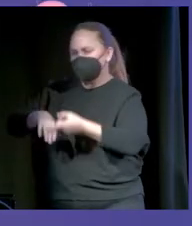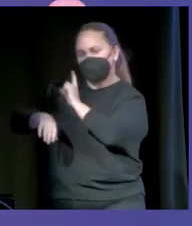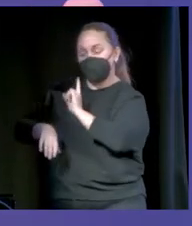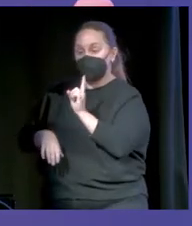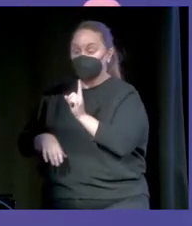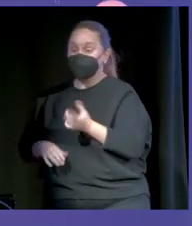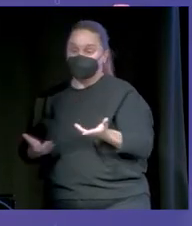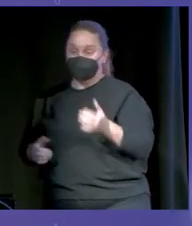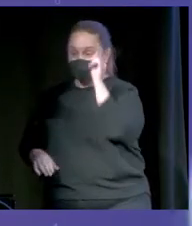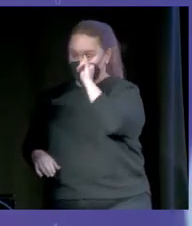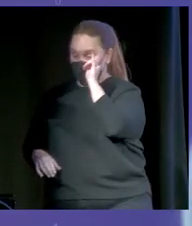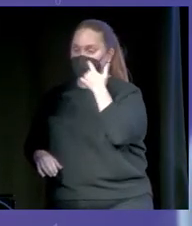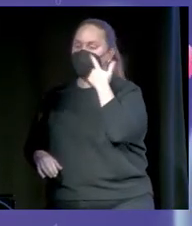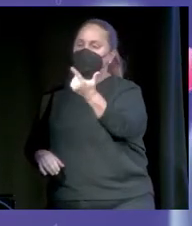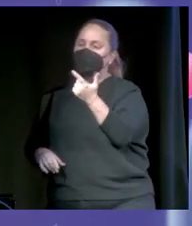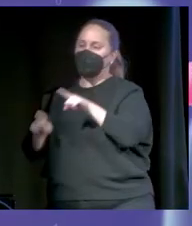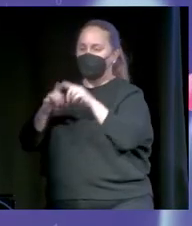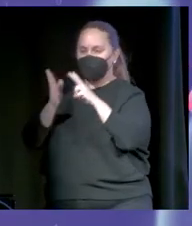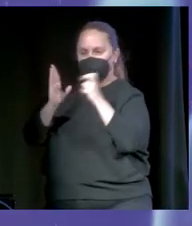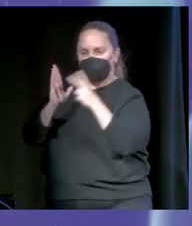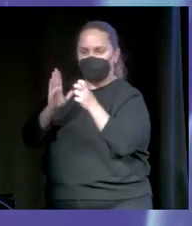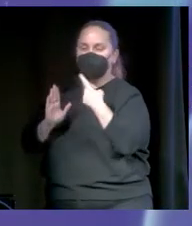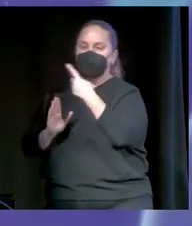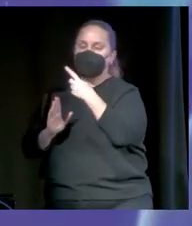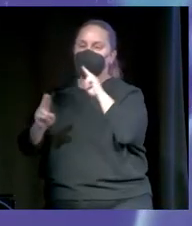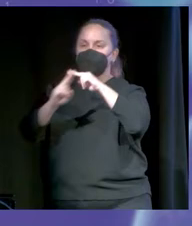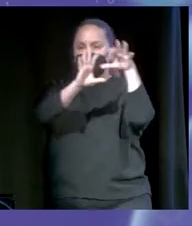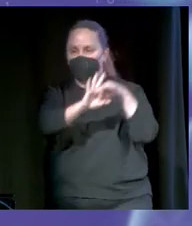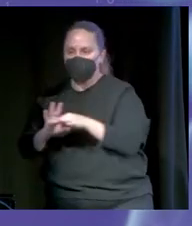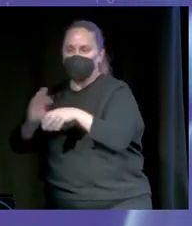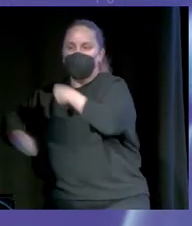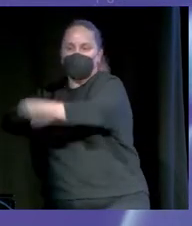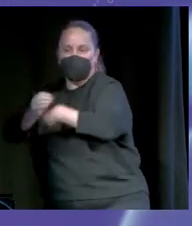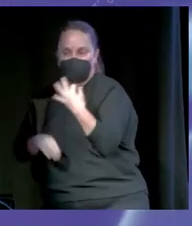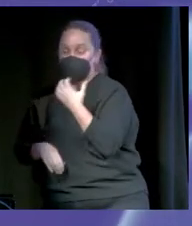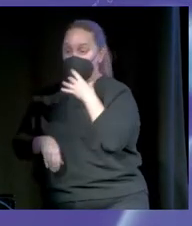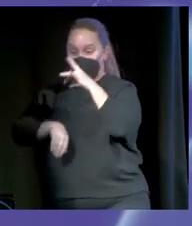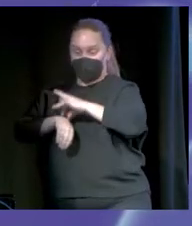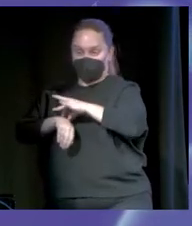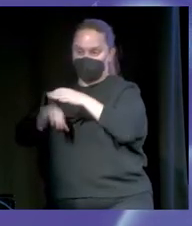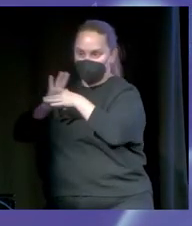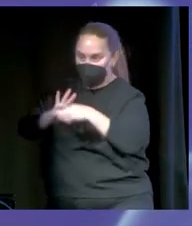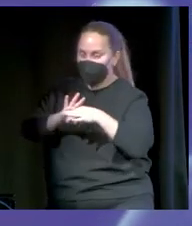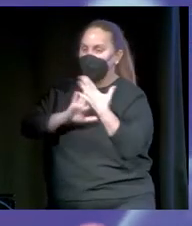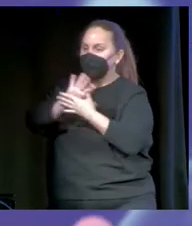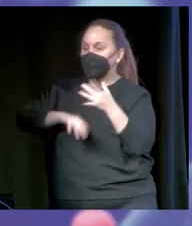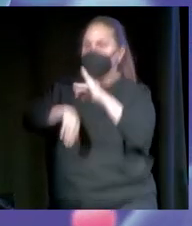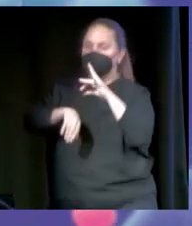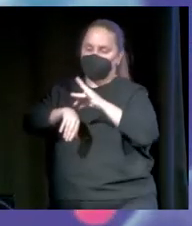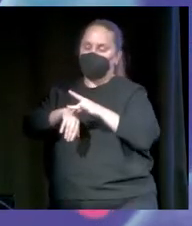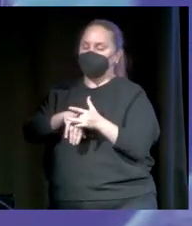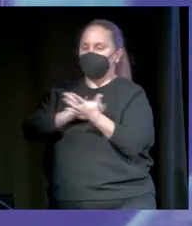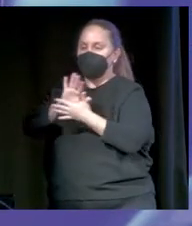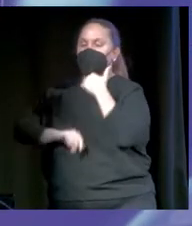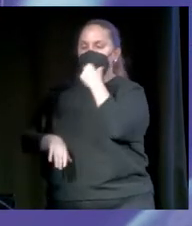algoritmo de Instagram premia a que te pongas de nombre algo de lo que vas a hacer. Es decir, si eres médico y vas a hablar de medicina, ponte doctor David Callejo. Si eres